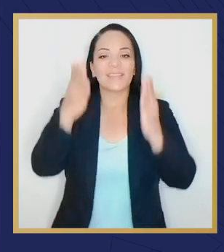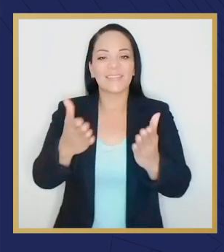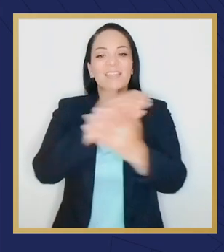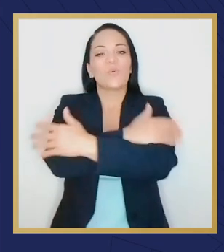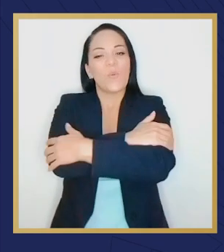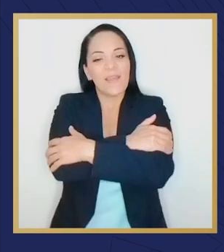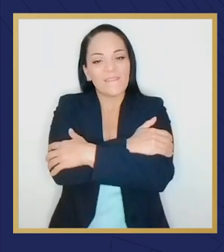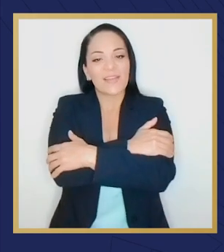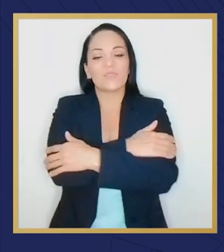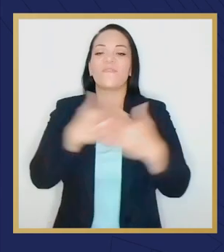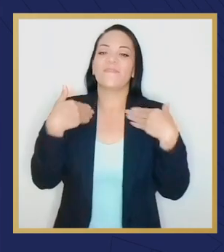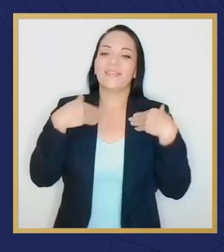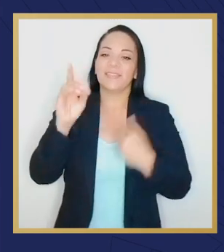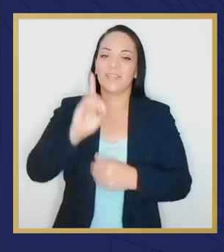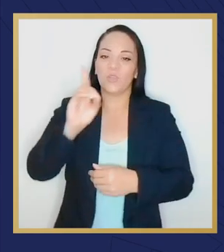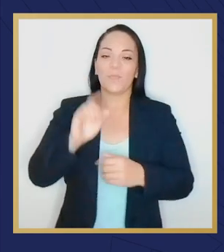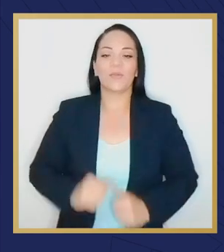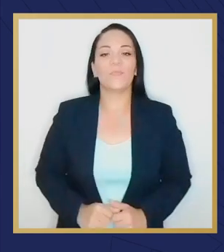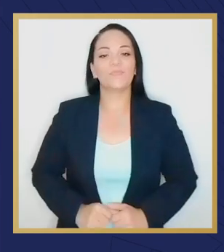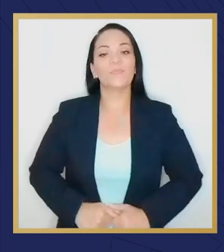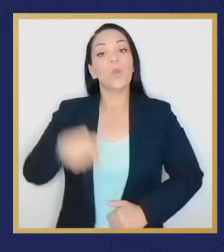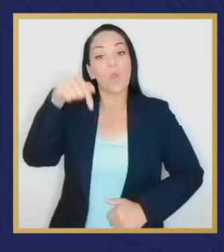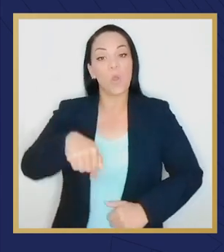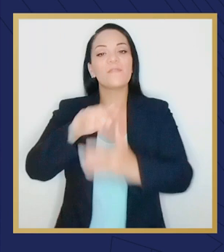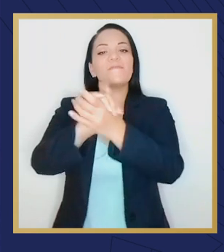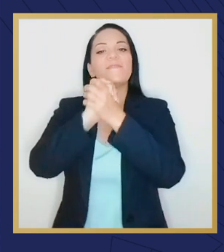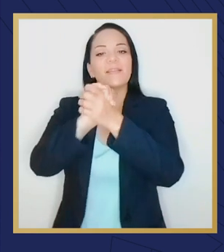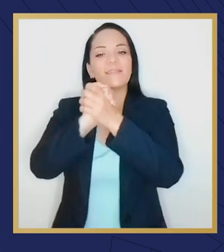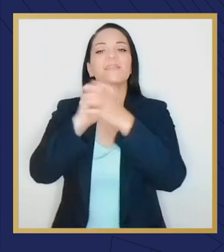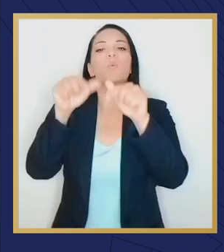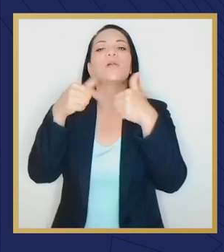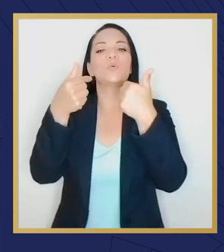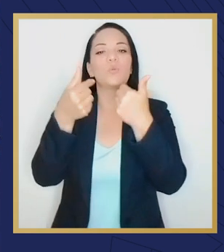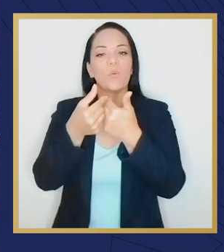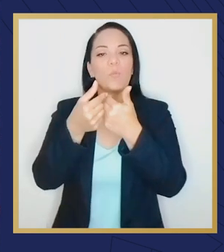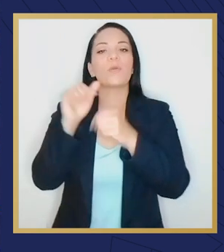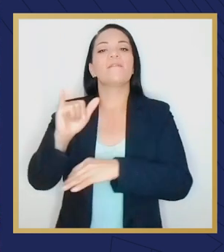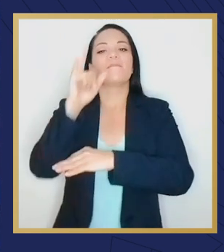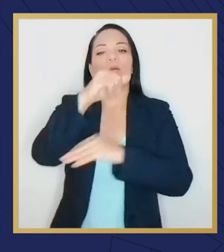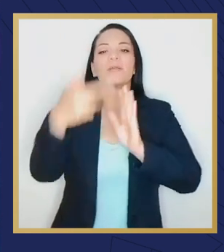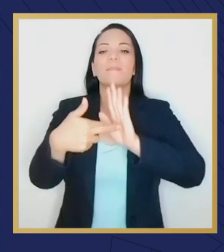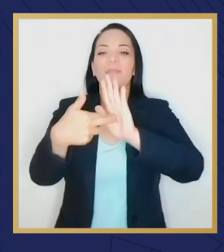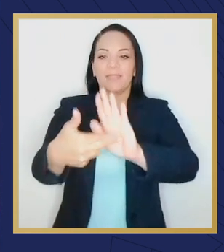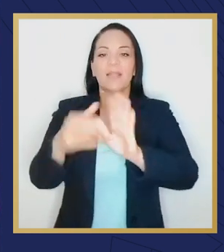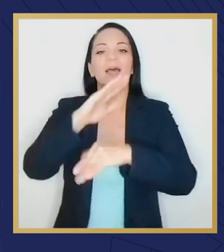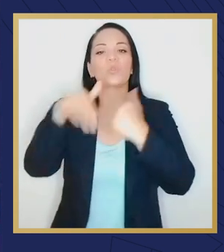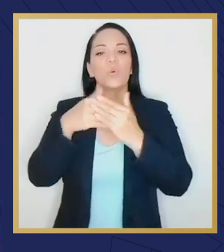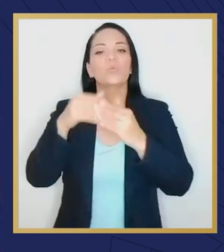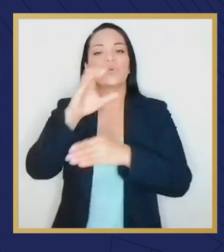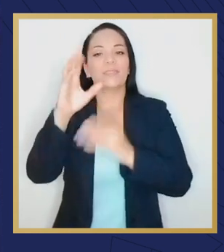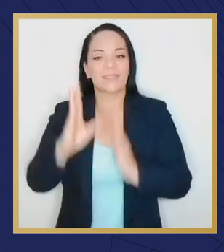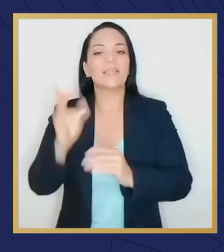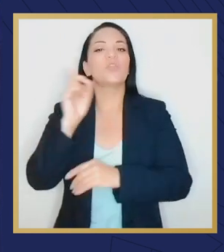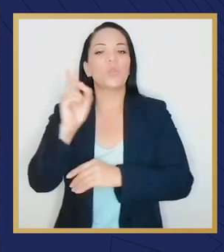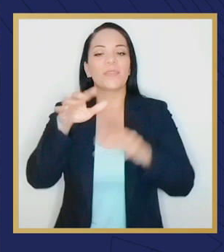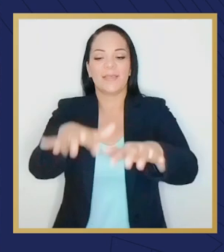Compartiotes, un abrazo fuerte. Feliz domingo. Hoy quiero felicitar a la delegación que nos representó a todos los ticos en la Asamblea